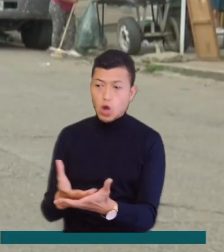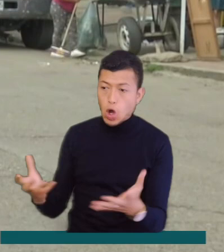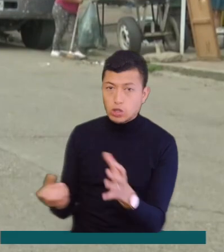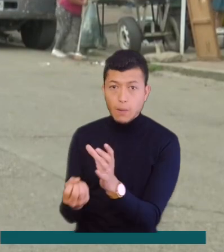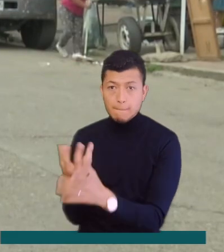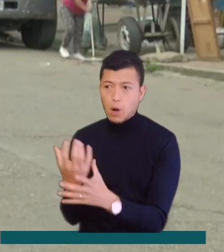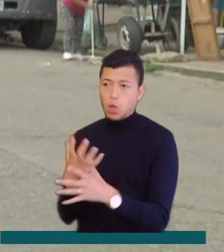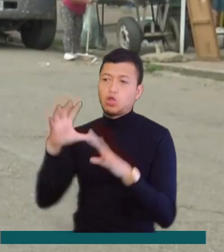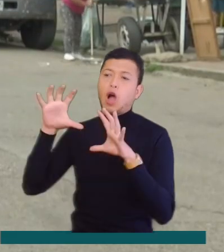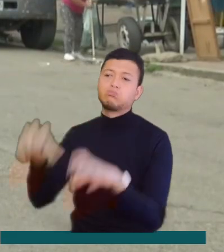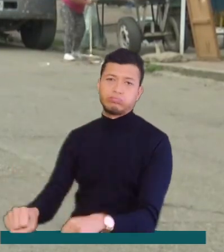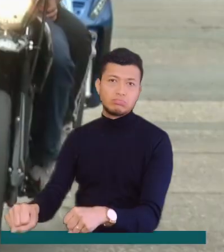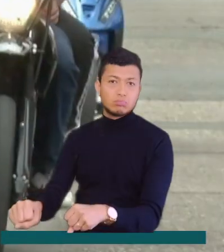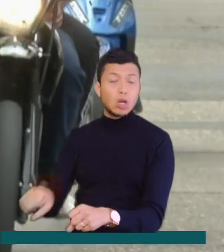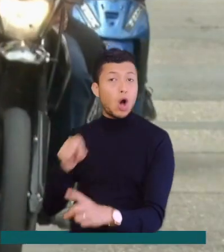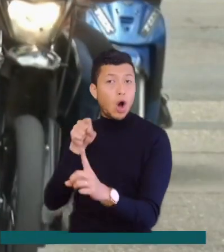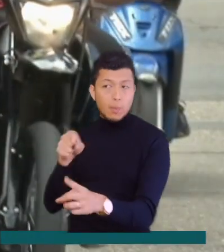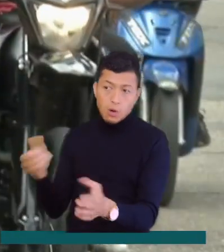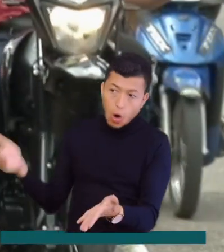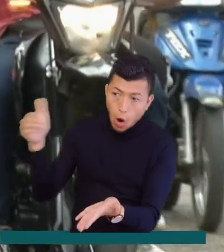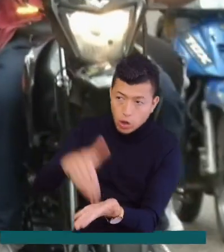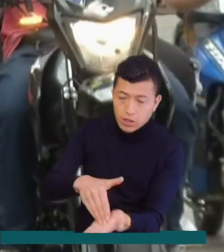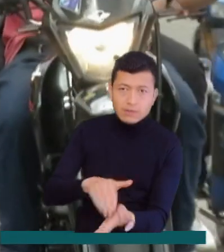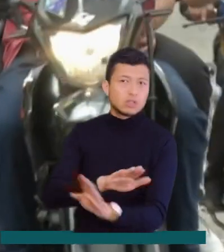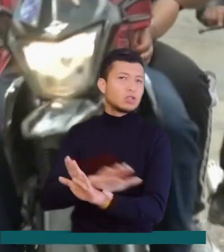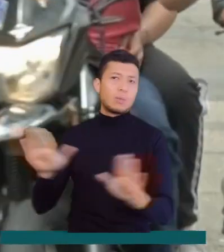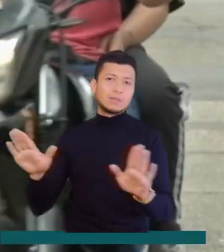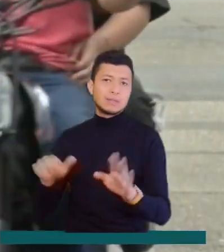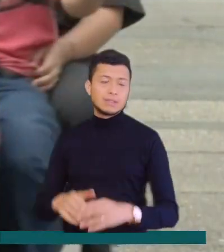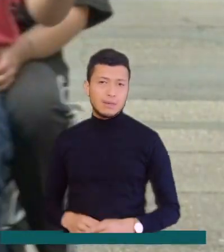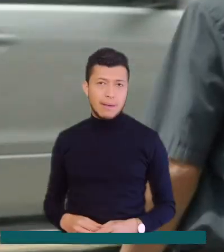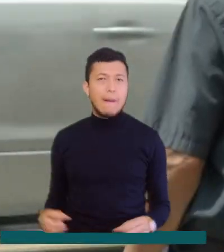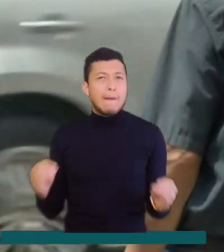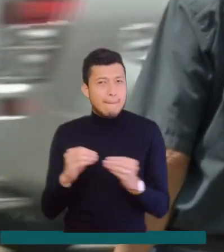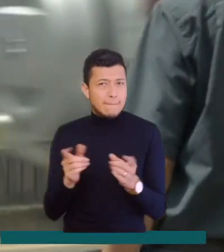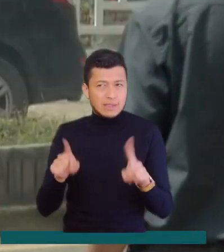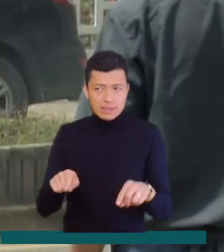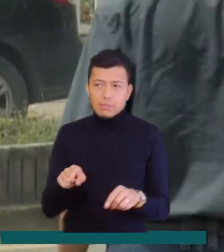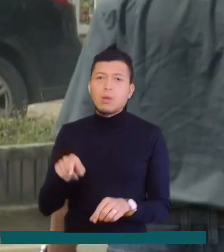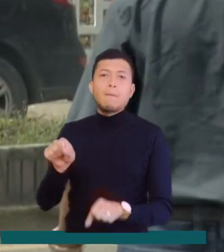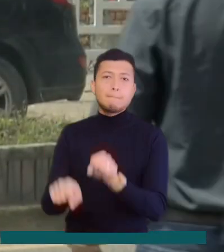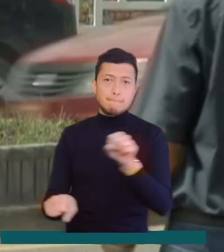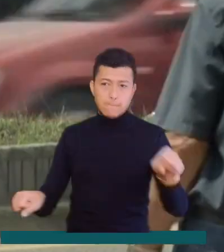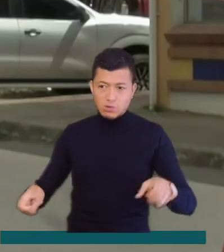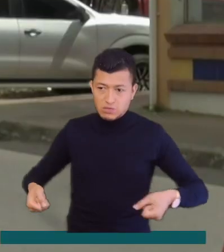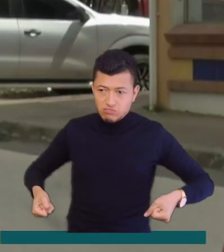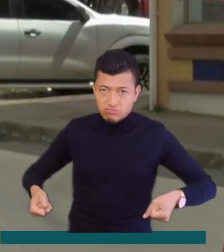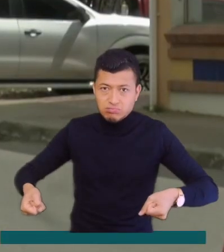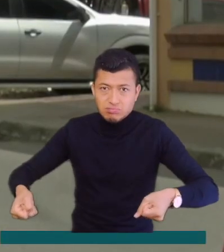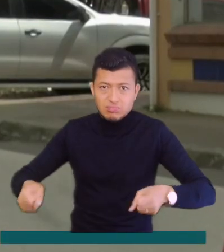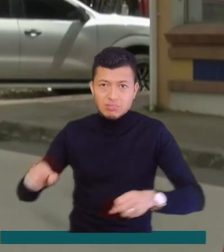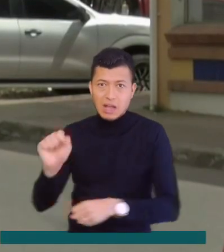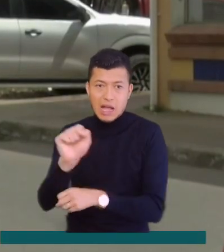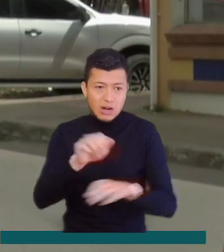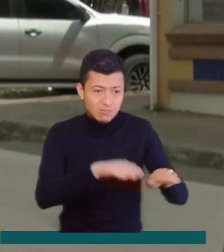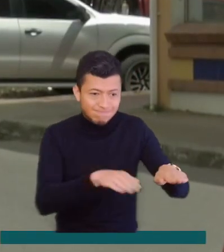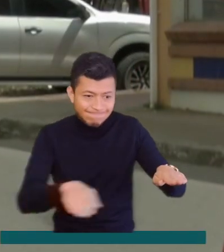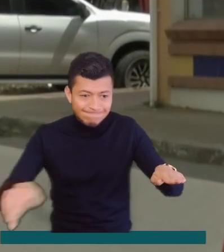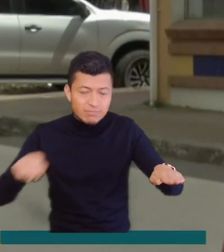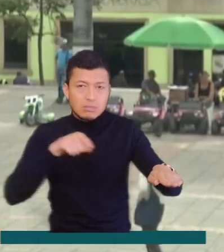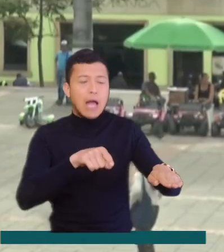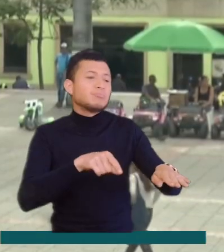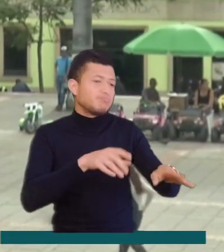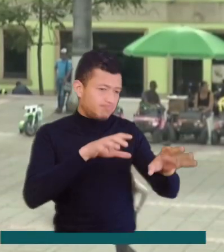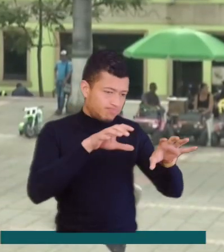incauta sus productos, así se buscaría evitar que regresen a las calles. Asimismo, podría haber inmovilización de los carros mal parqueados.